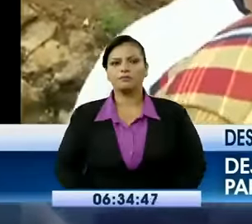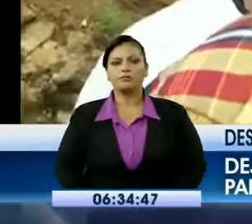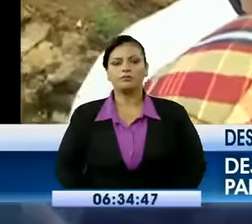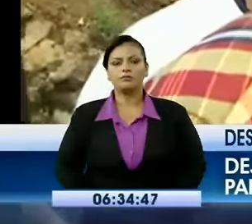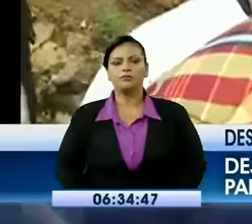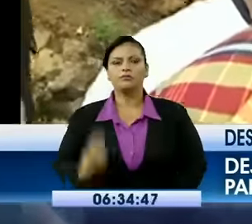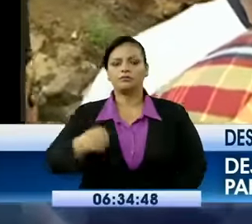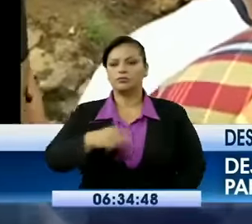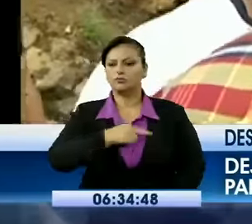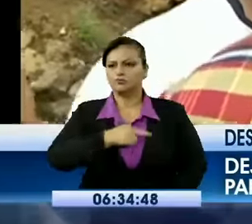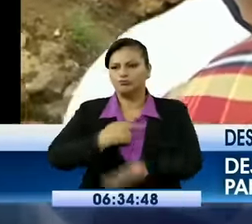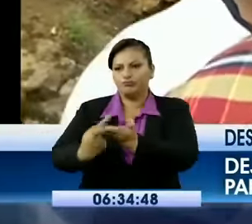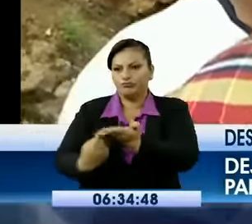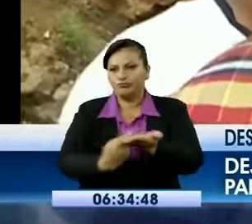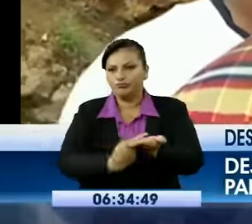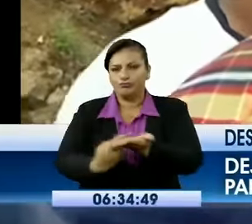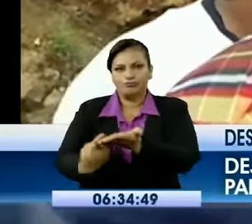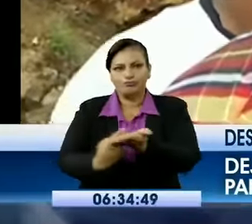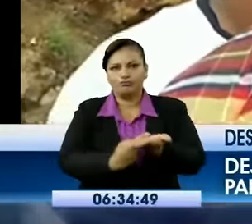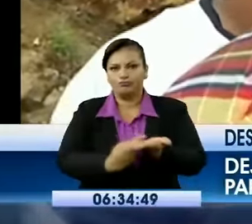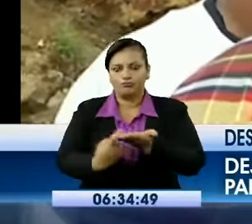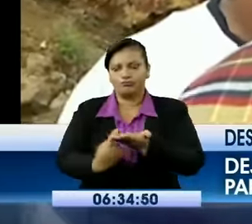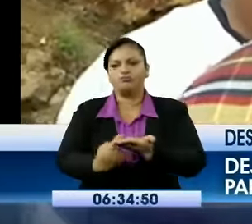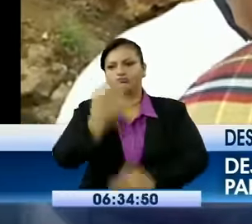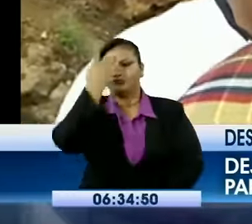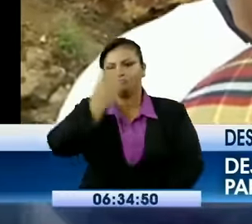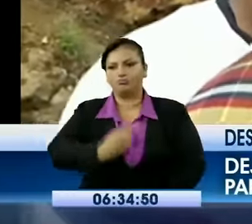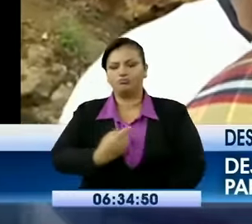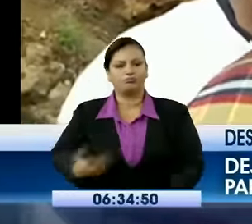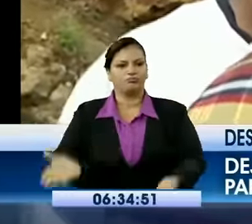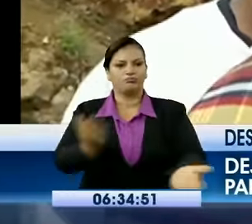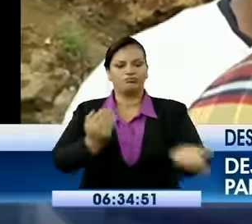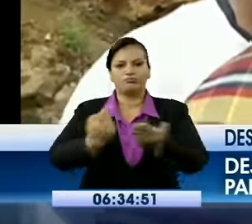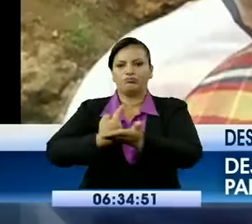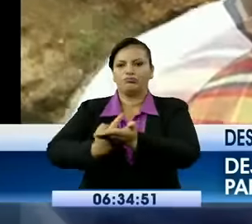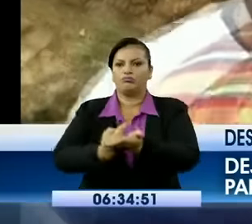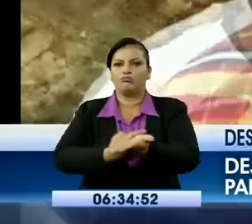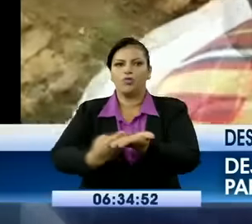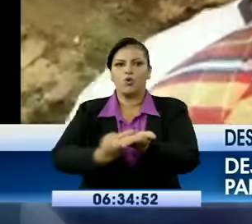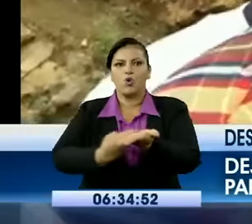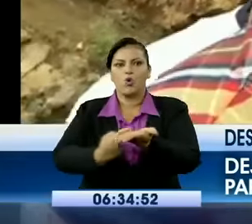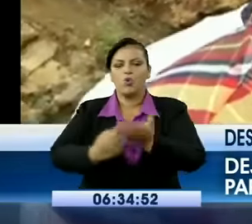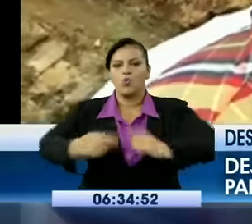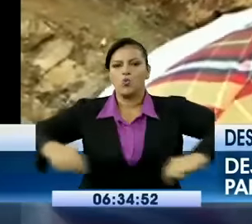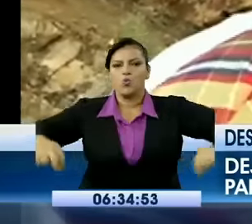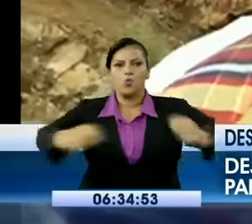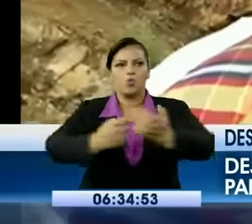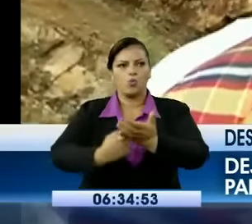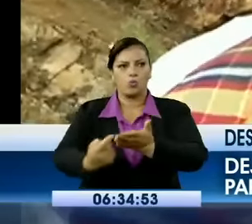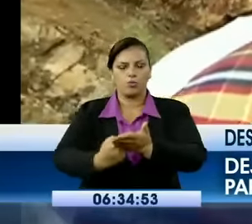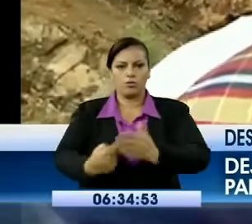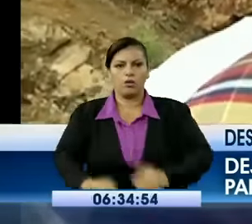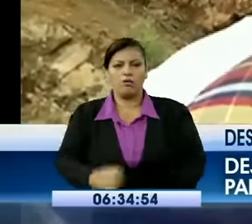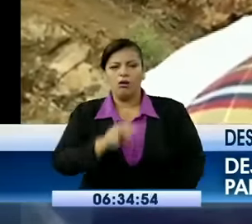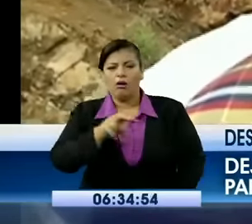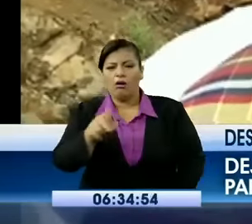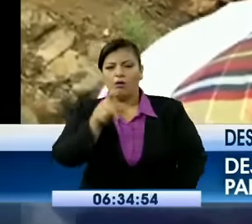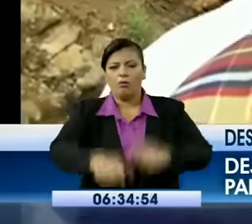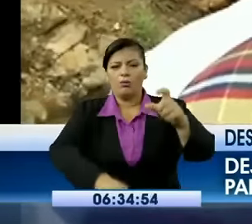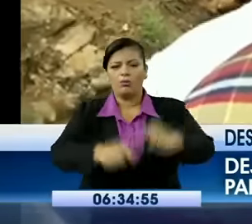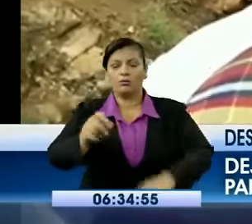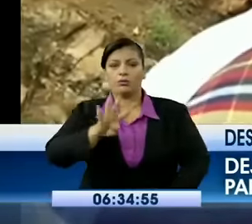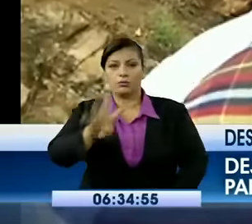Nosotros hemos oficiado a los clubes del astillero para efectos de que cumplan con este acuerdo ministerial. Hasta el momento hay 41 heridos y en ese sentido...